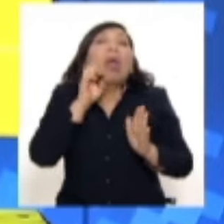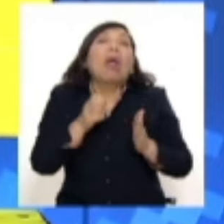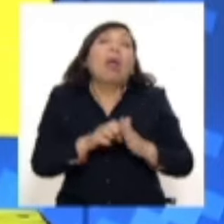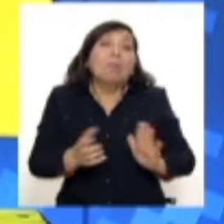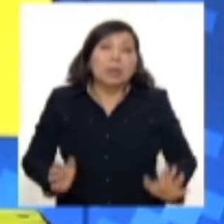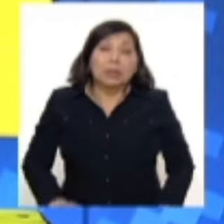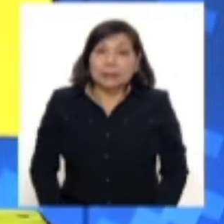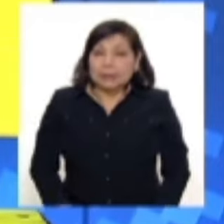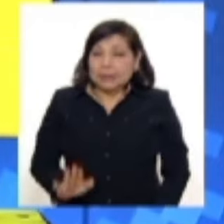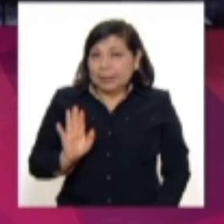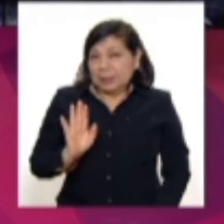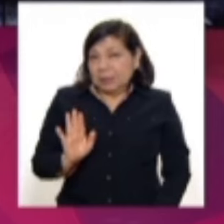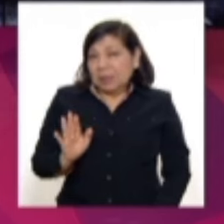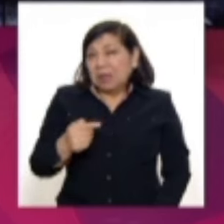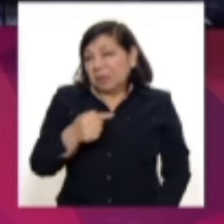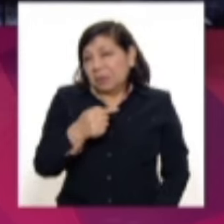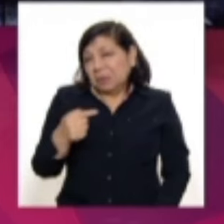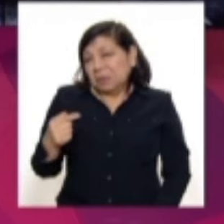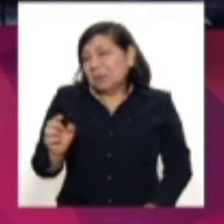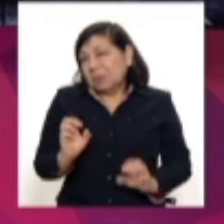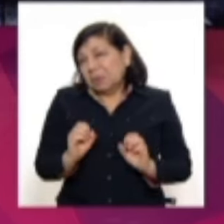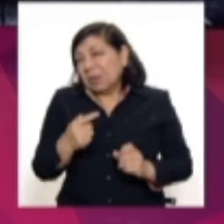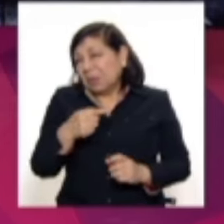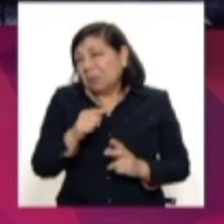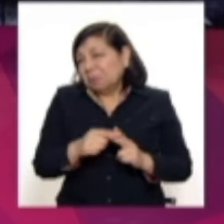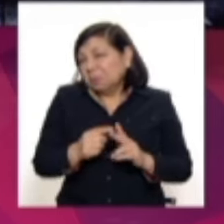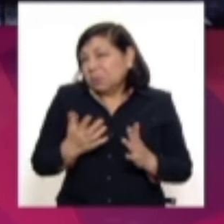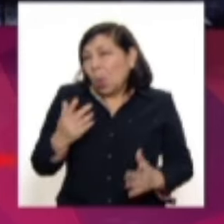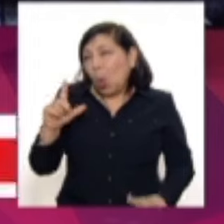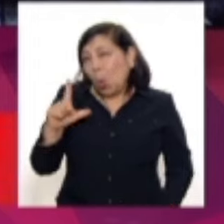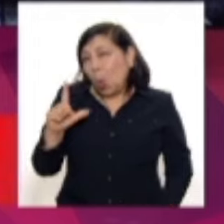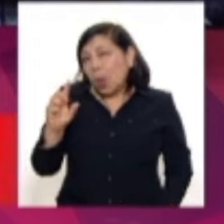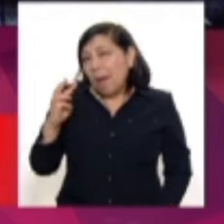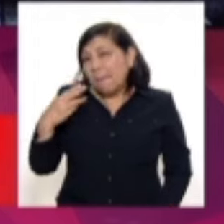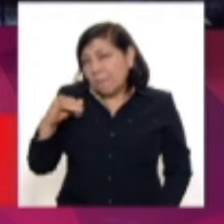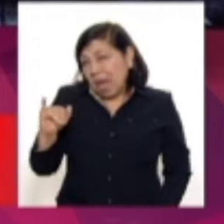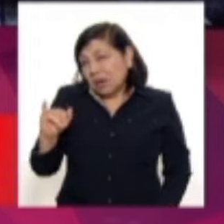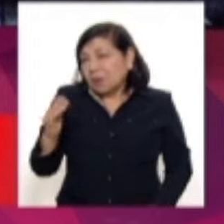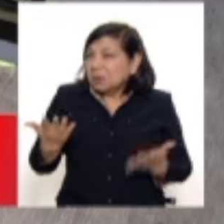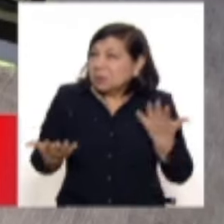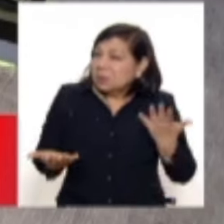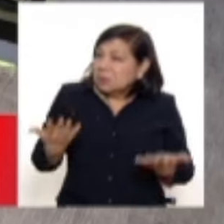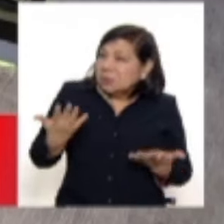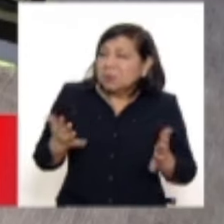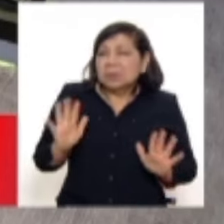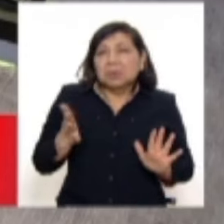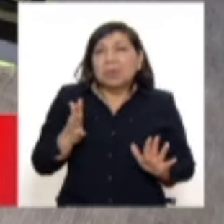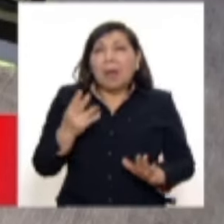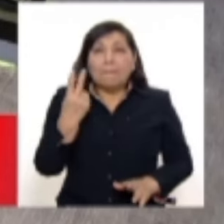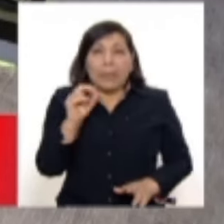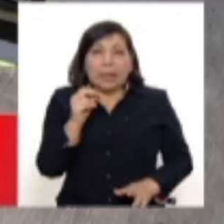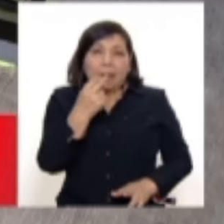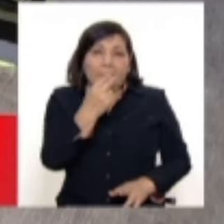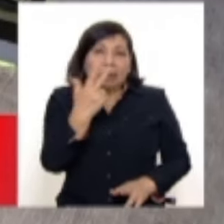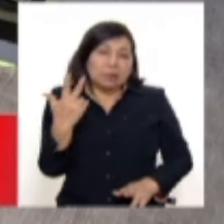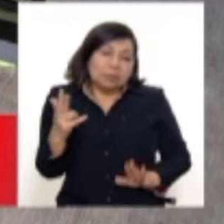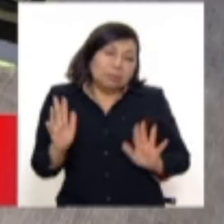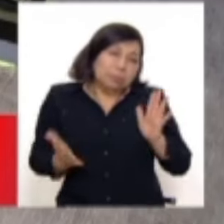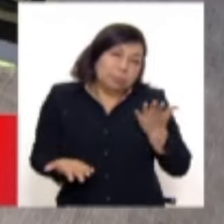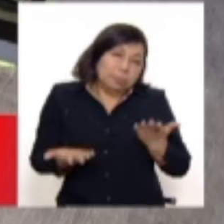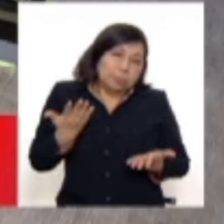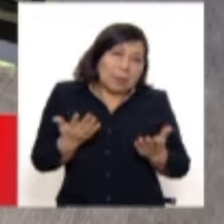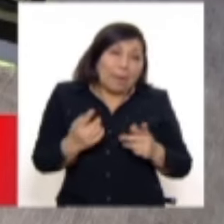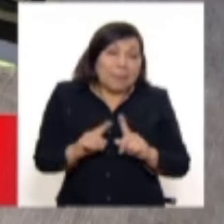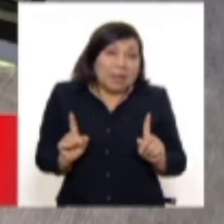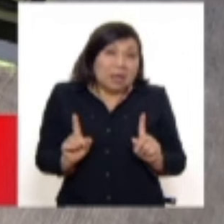ejemplo. Claro, durante estos primeros días de la semana, entre lunes y miércoles, estamos esperando valores entre 20 a 23 grados Celsius.